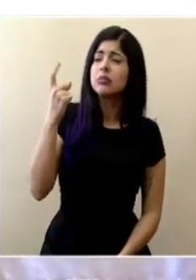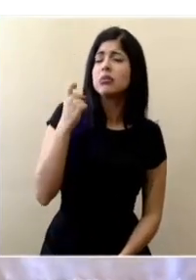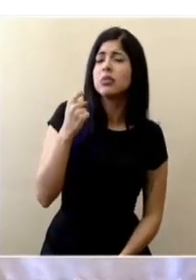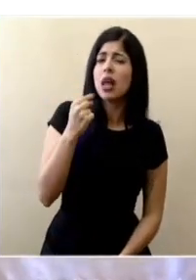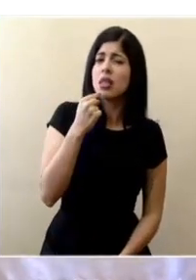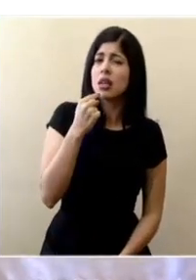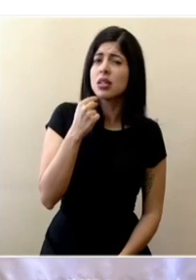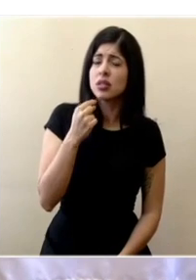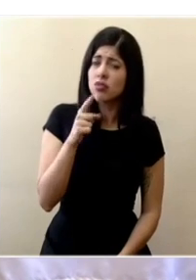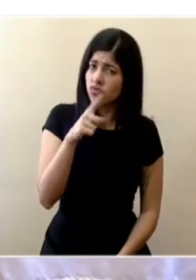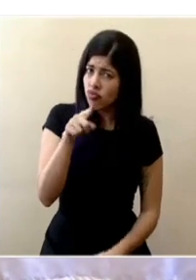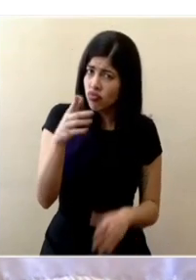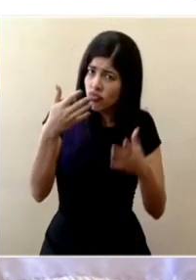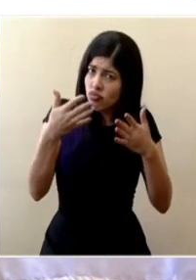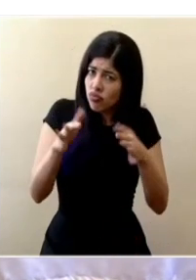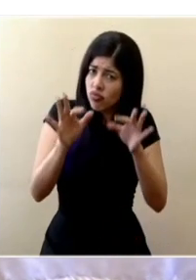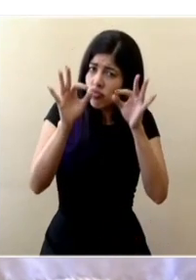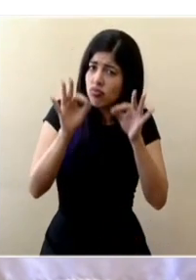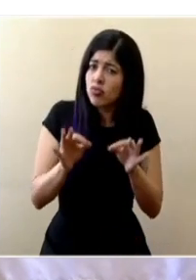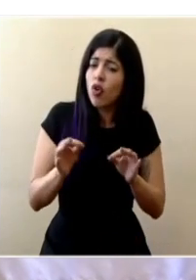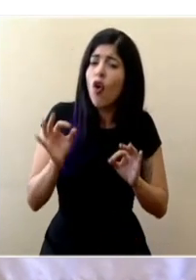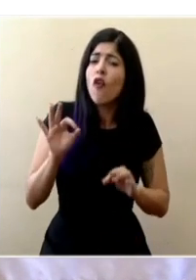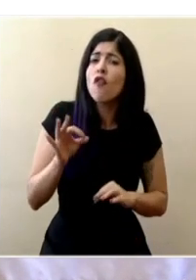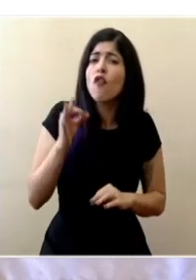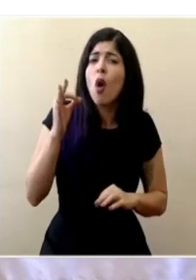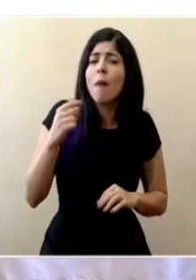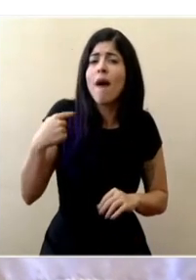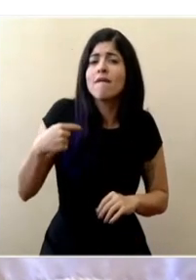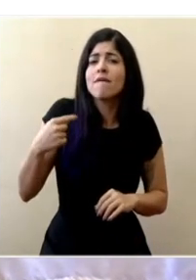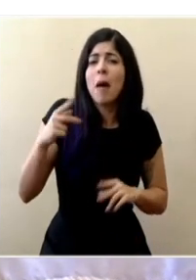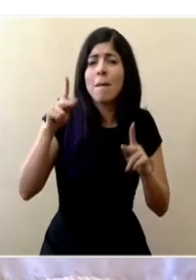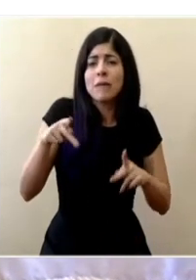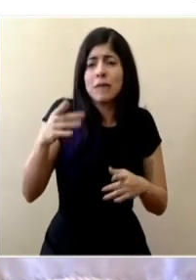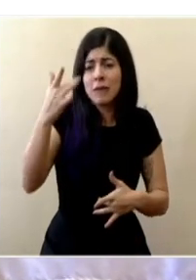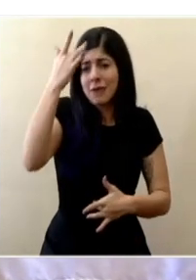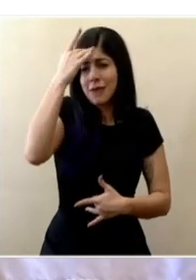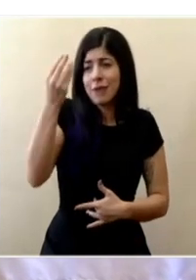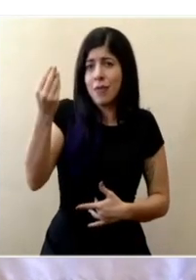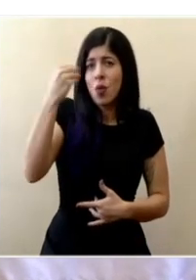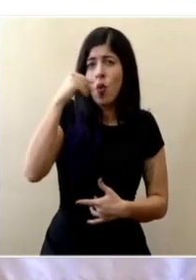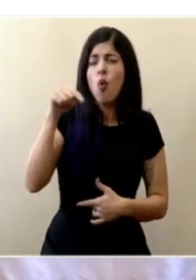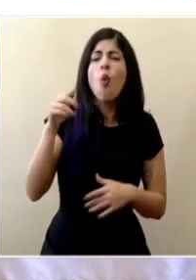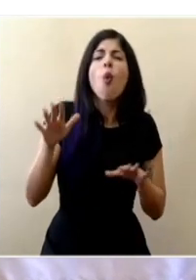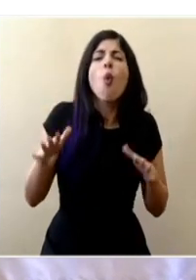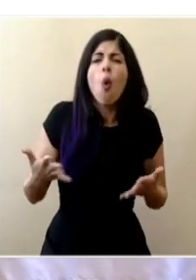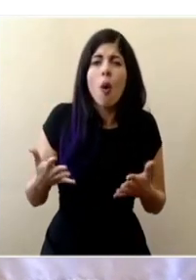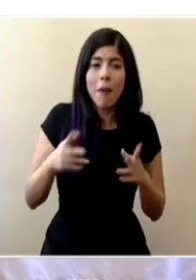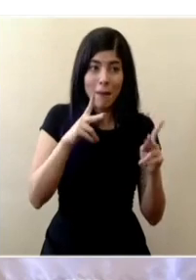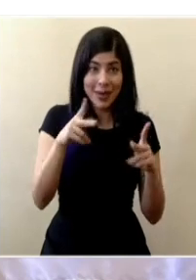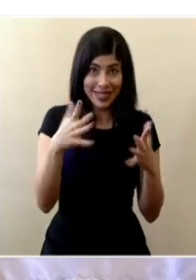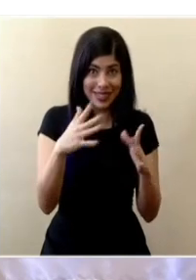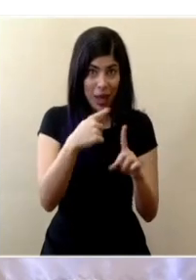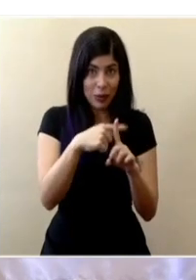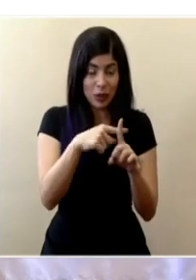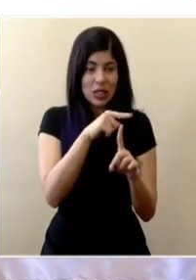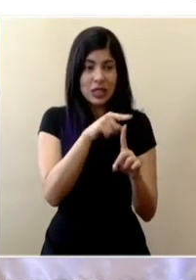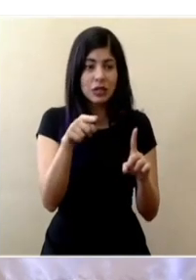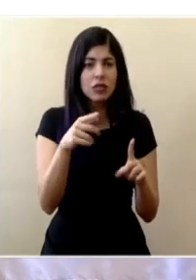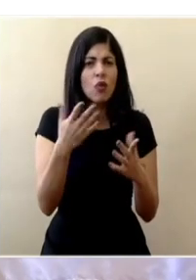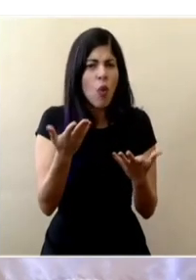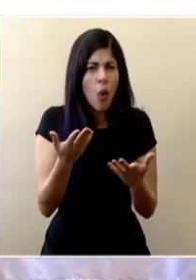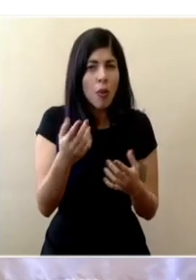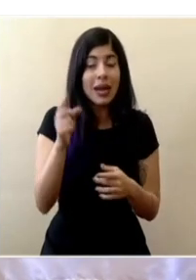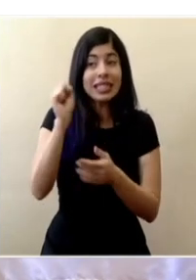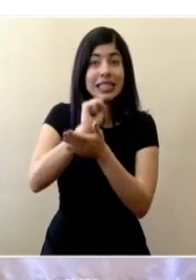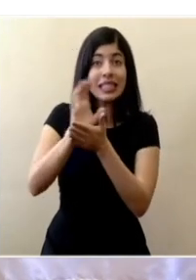sobre si hemos determinado las formas más comunes de contagio de las personas que tenemos en este momento positivas por COVID en San Carlos